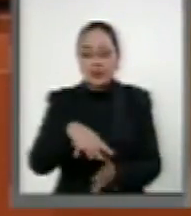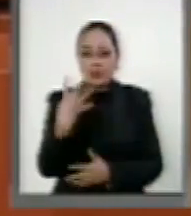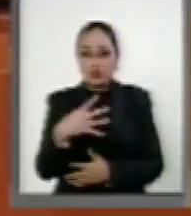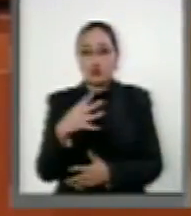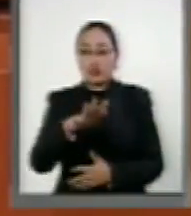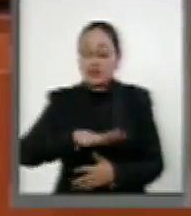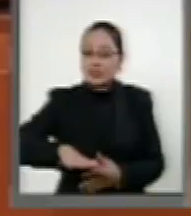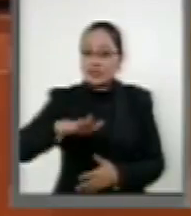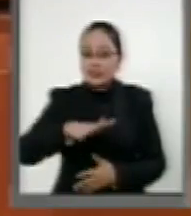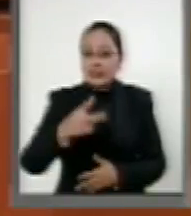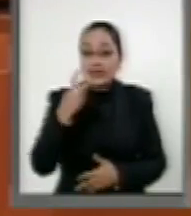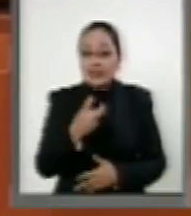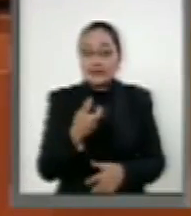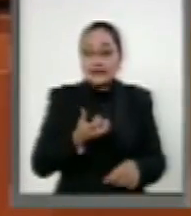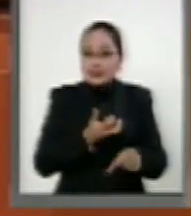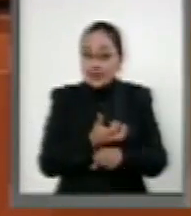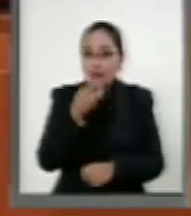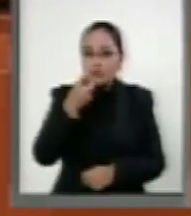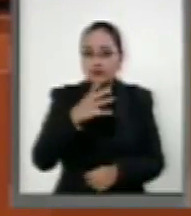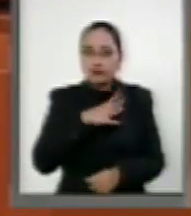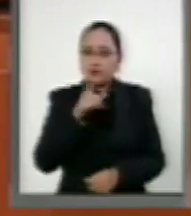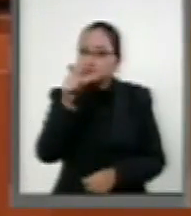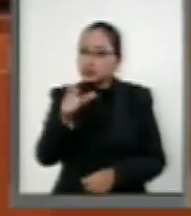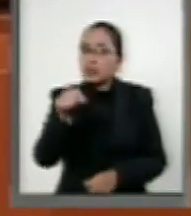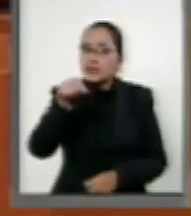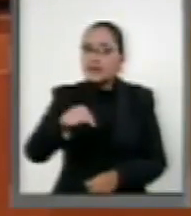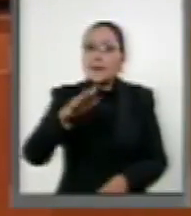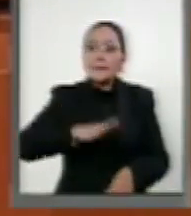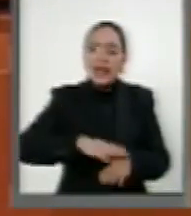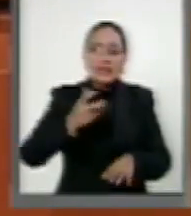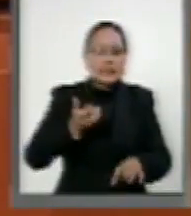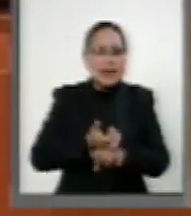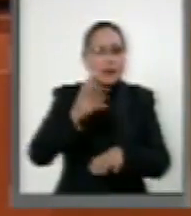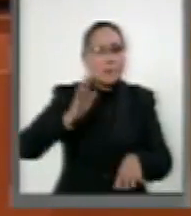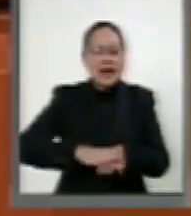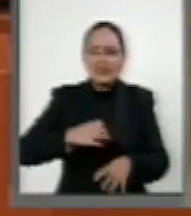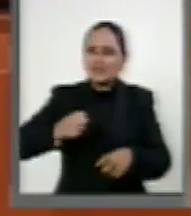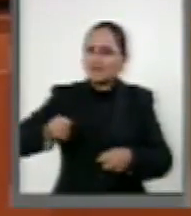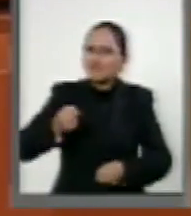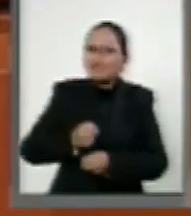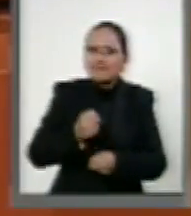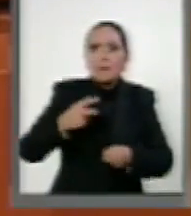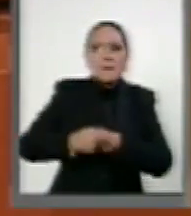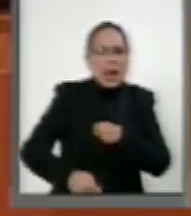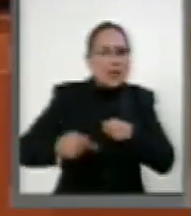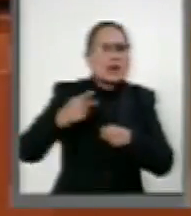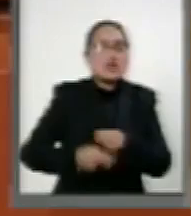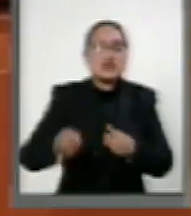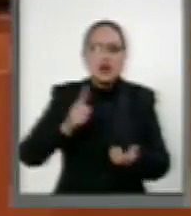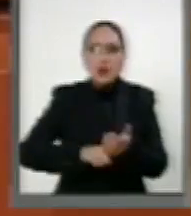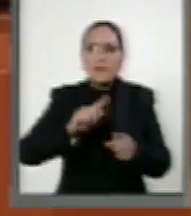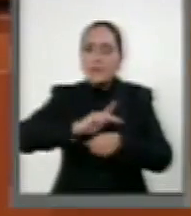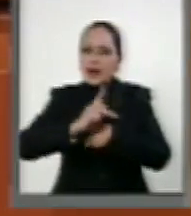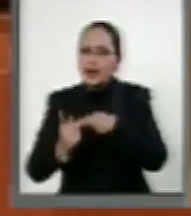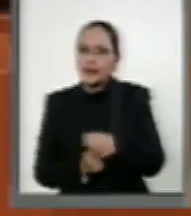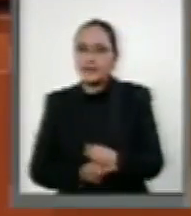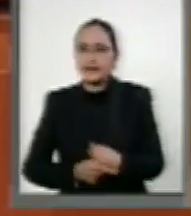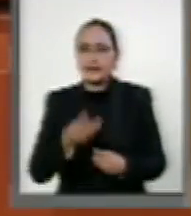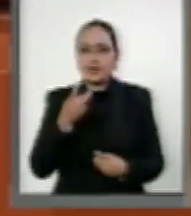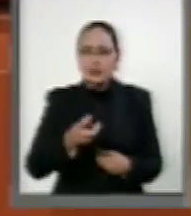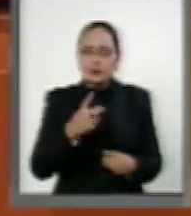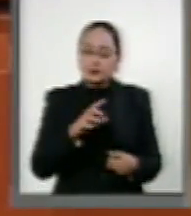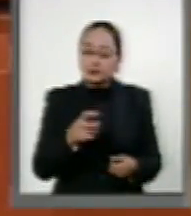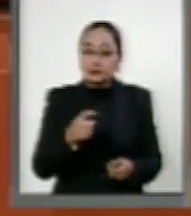federativa fue catalogada como el estado más violento del país. La Encuesta Nacional de Victimización y